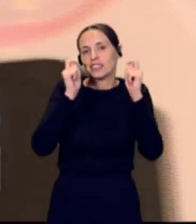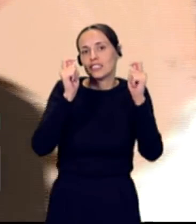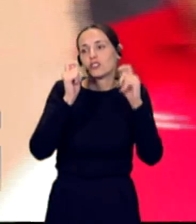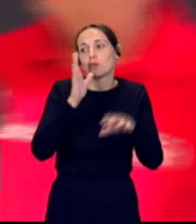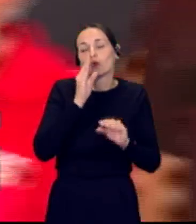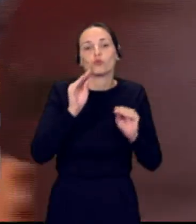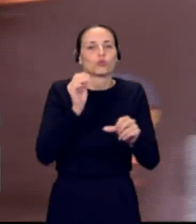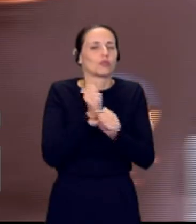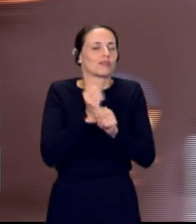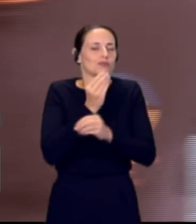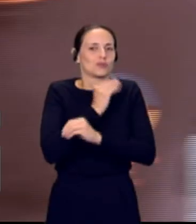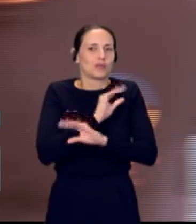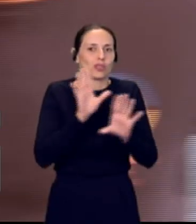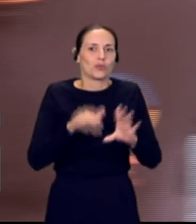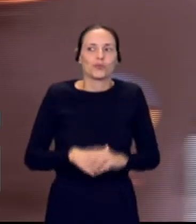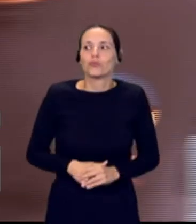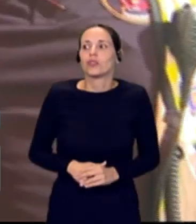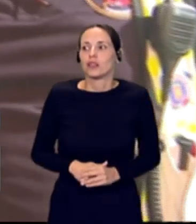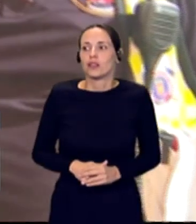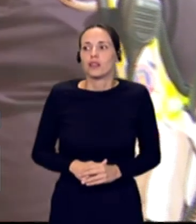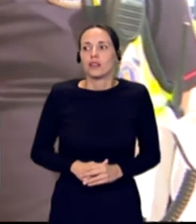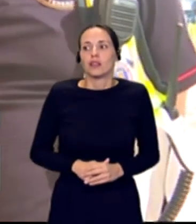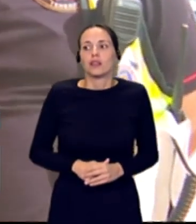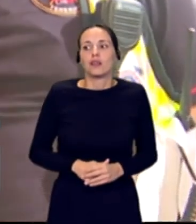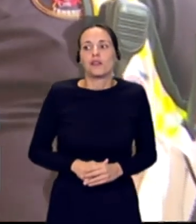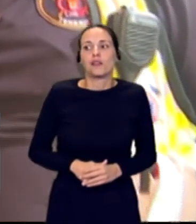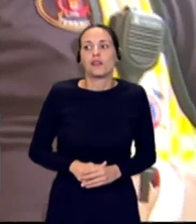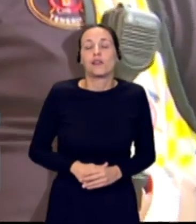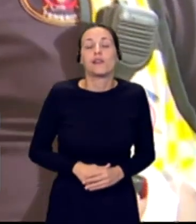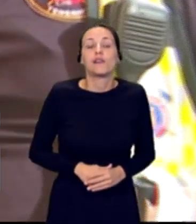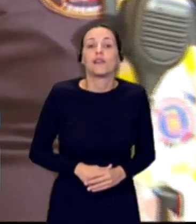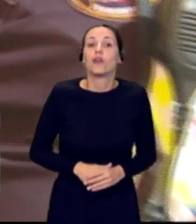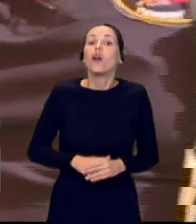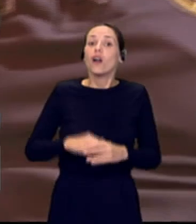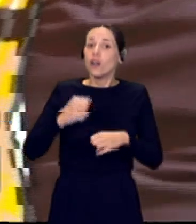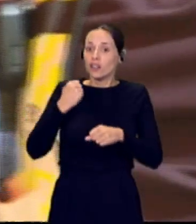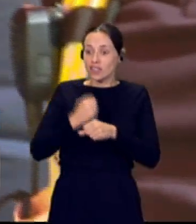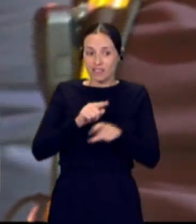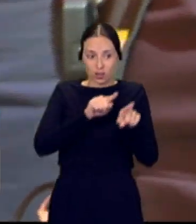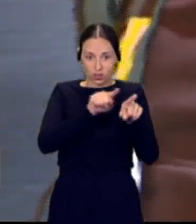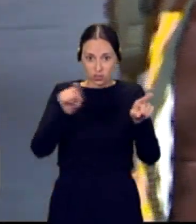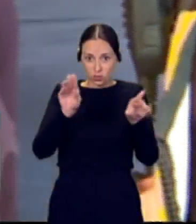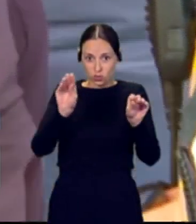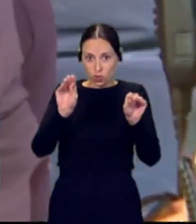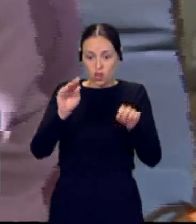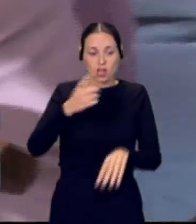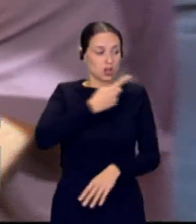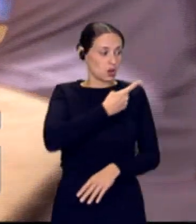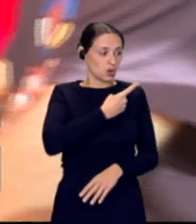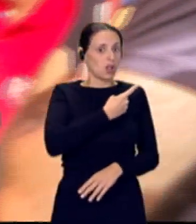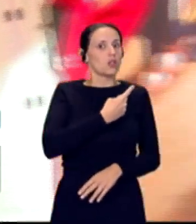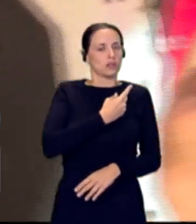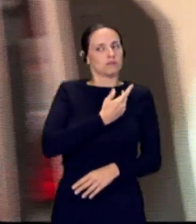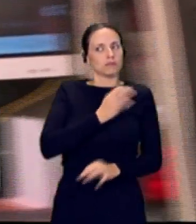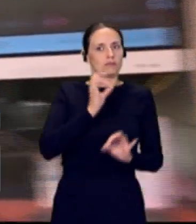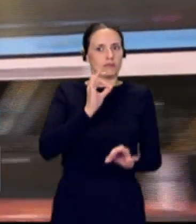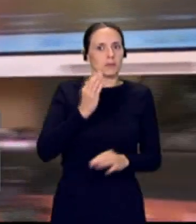trabajo que han hecho. Una labor, sin duda, María, que nosotras hemos podido seguir desde aquí, desde Valencia, desde el pasado lunes,